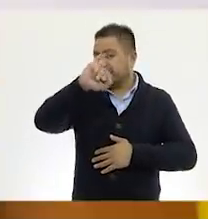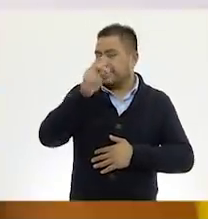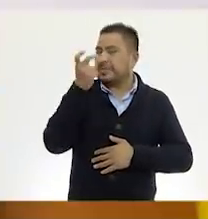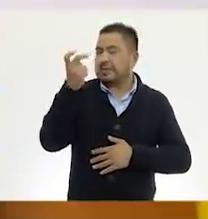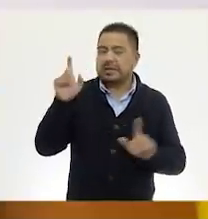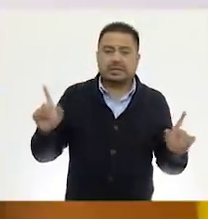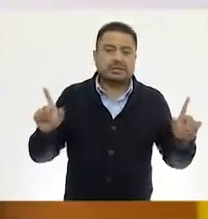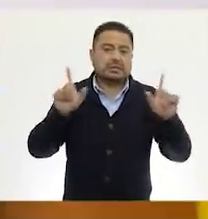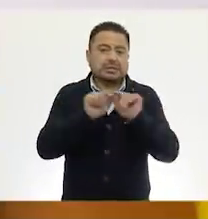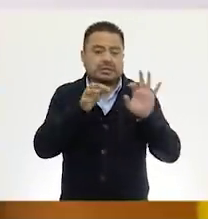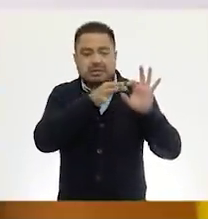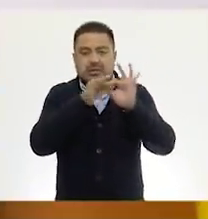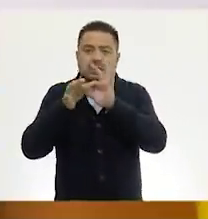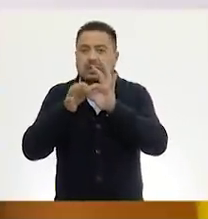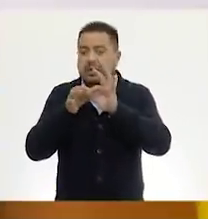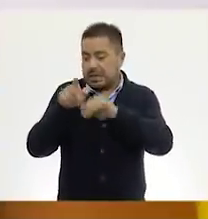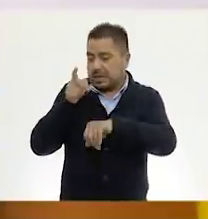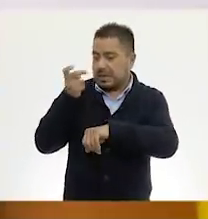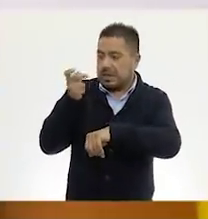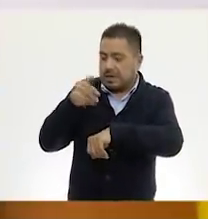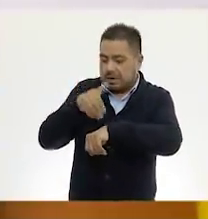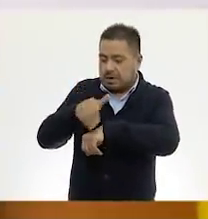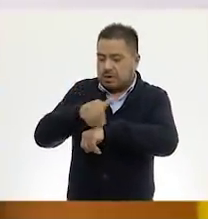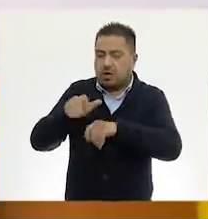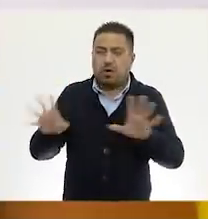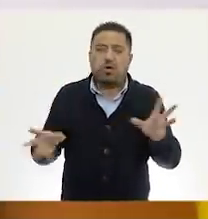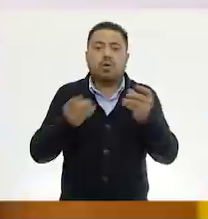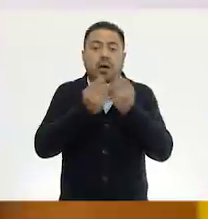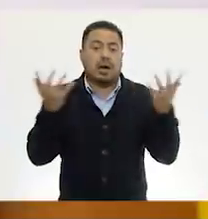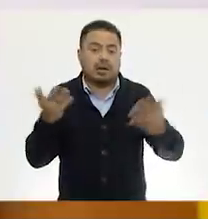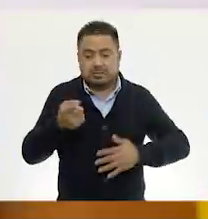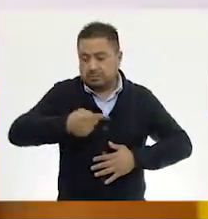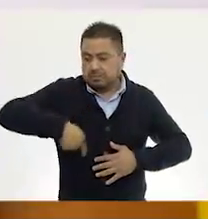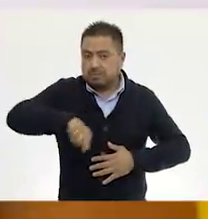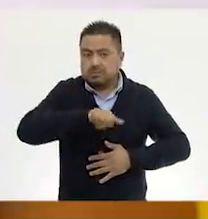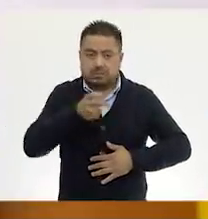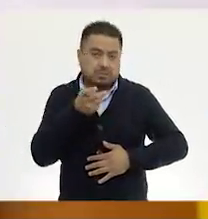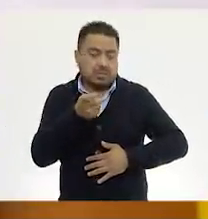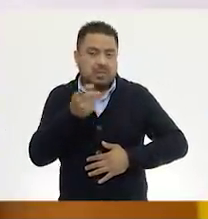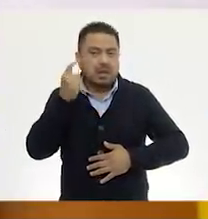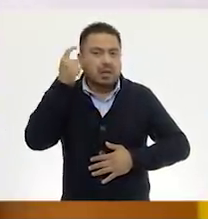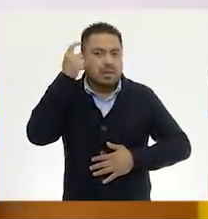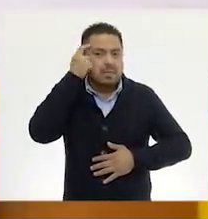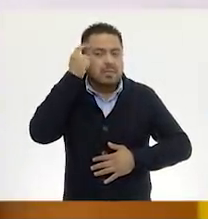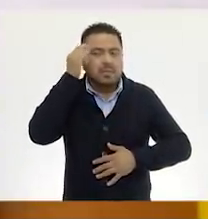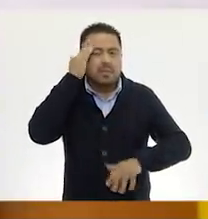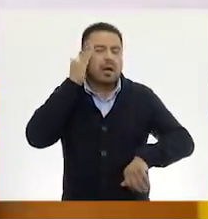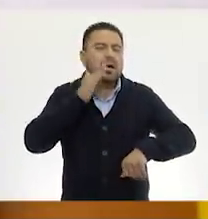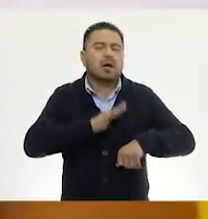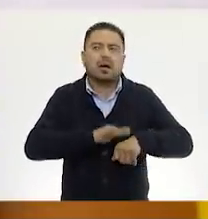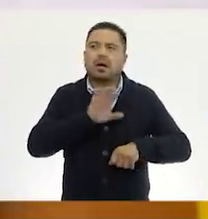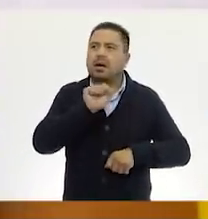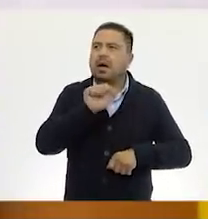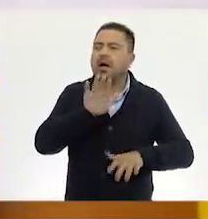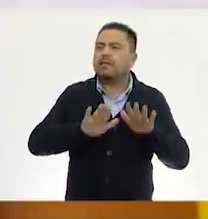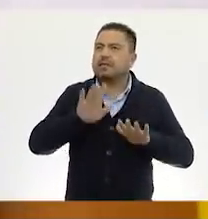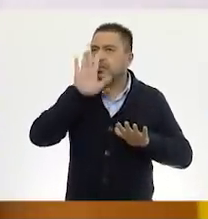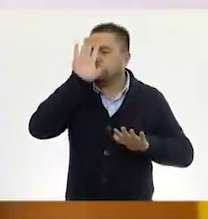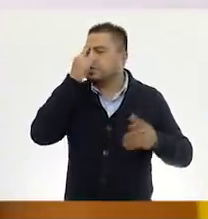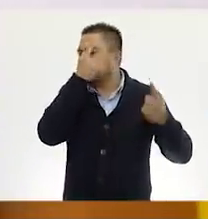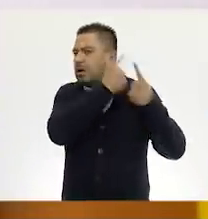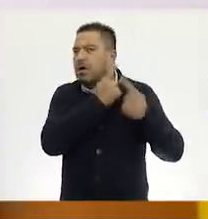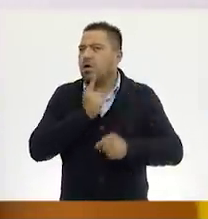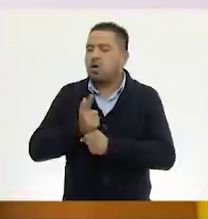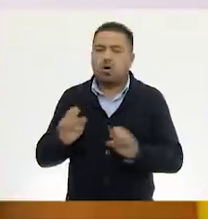fragmentarlos. Y son situaciones o acciones que nosotros realizamos mentalmente y a veces no nos percatamos de ello.